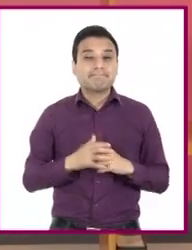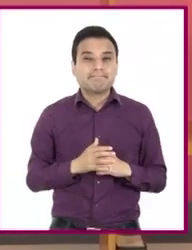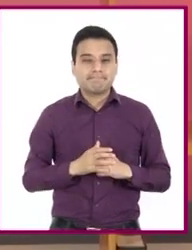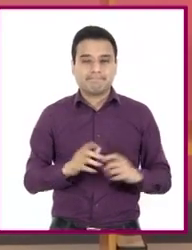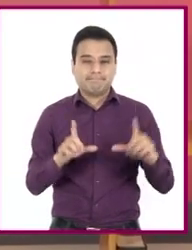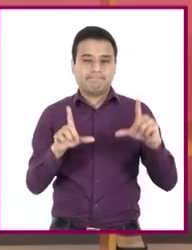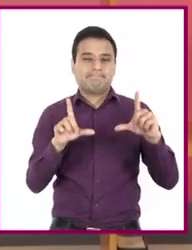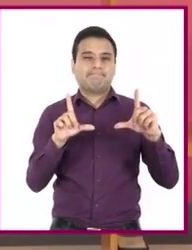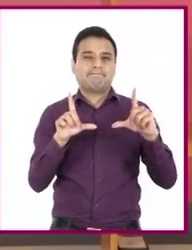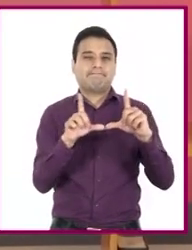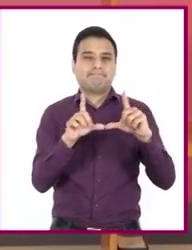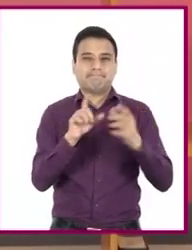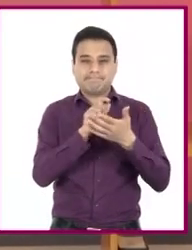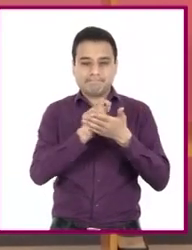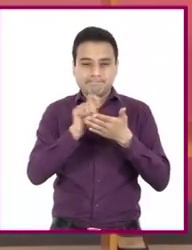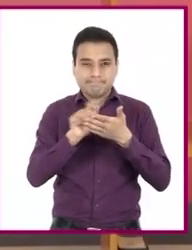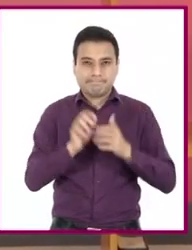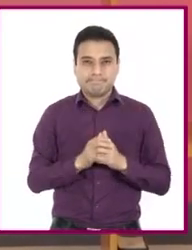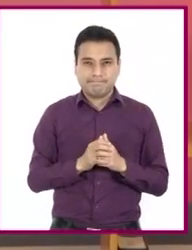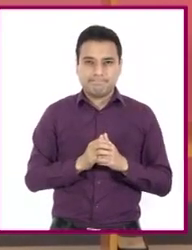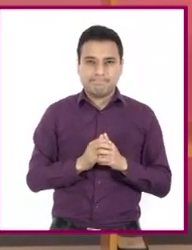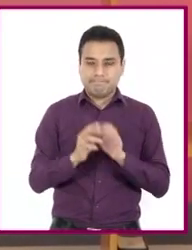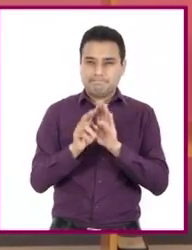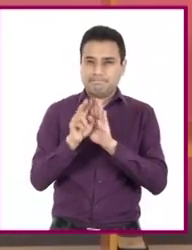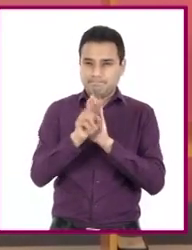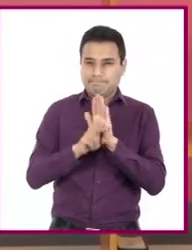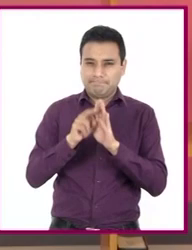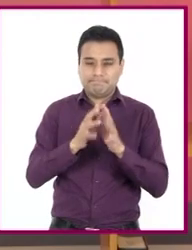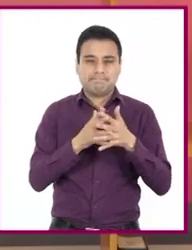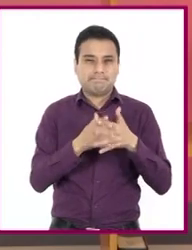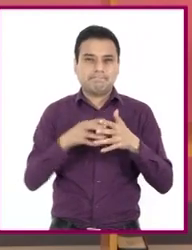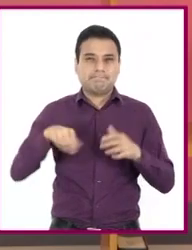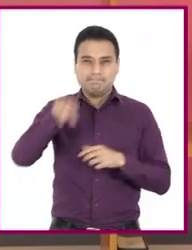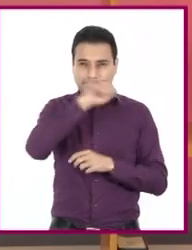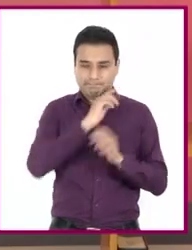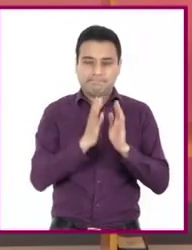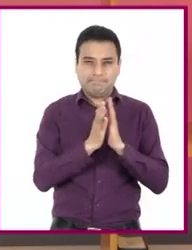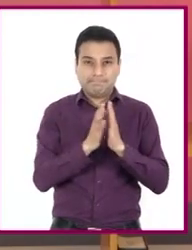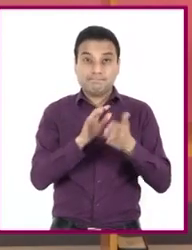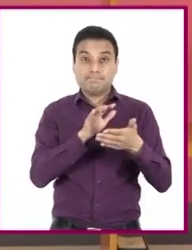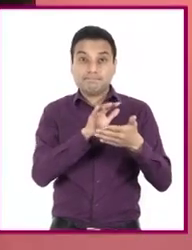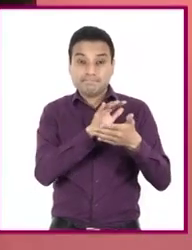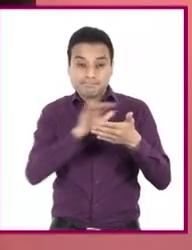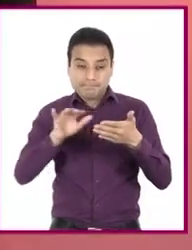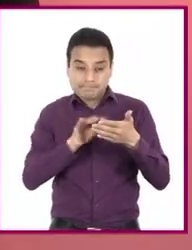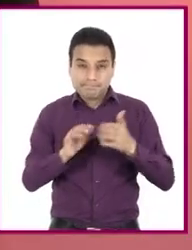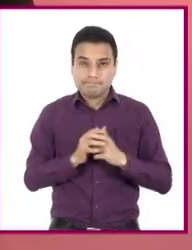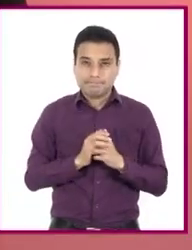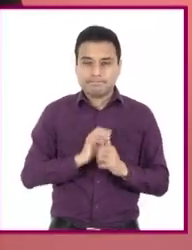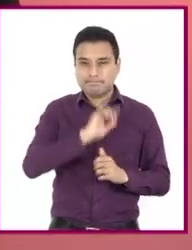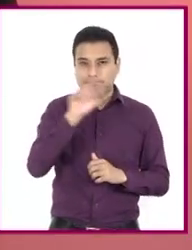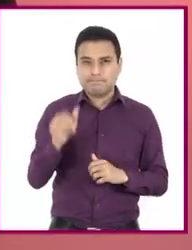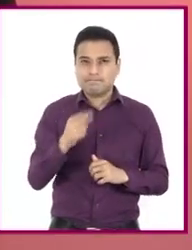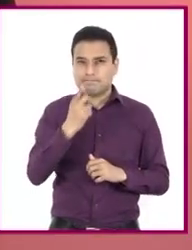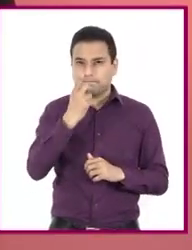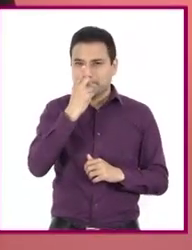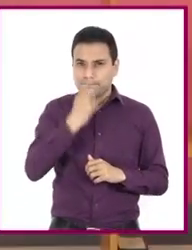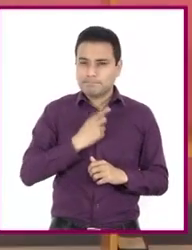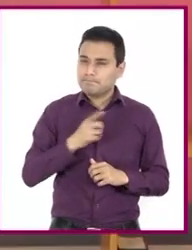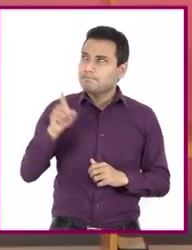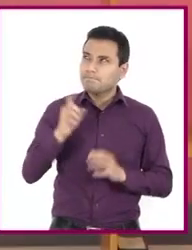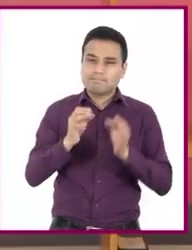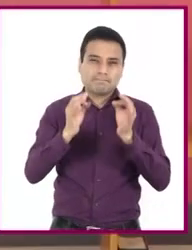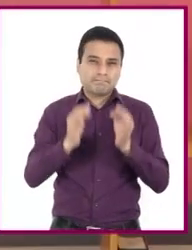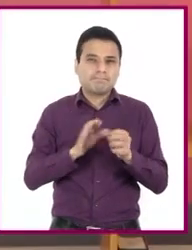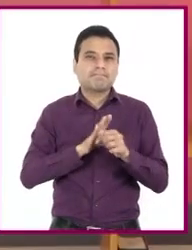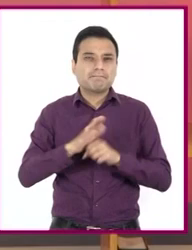audiovisual en desorden. El reto consiste en que leamos los datos, identifiquemos a qué fuente audiovisual